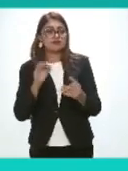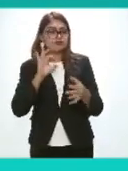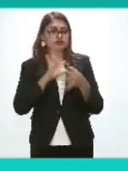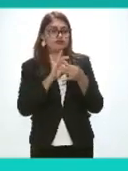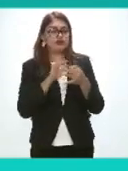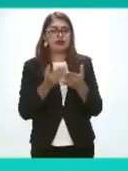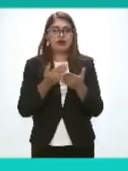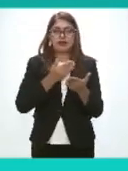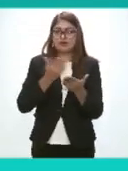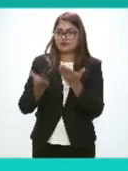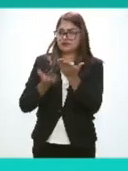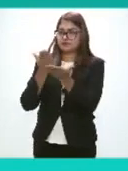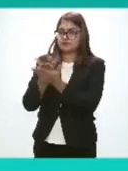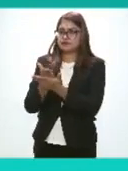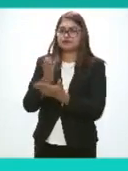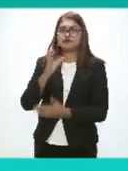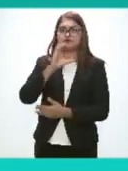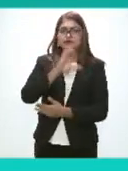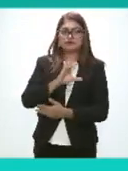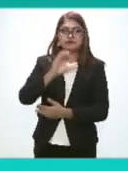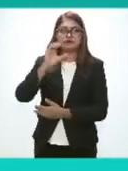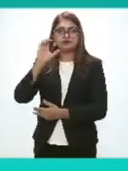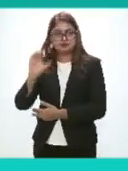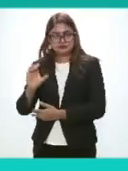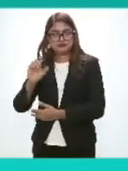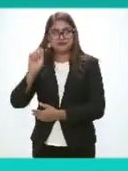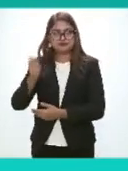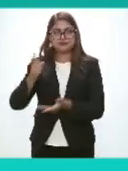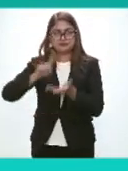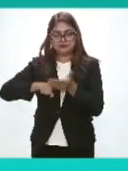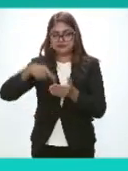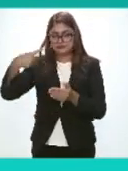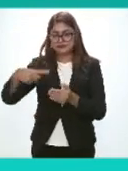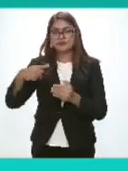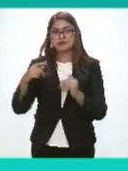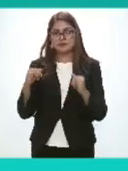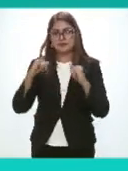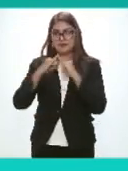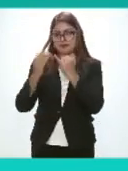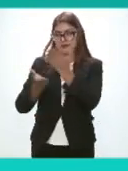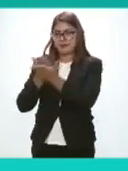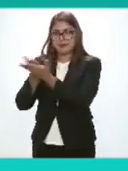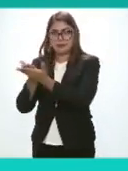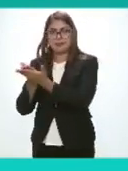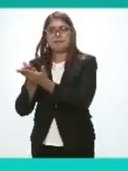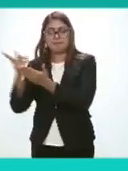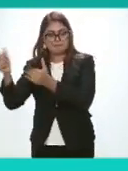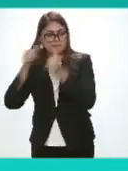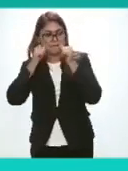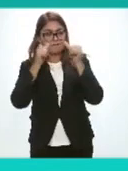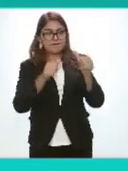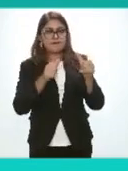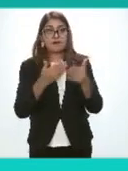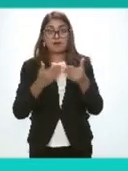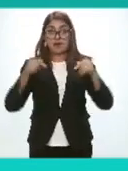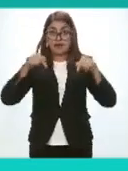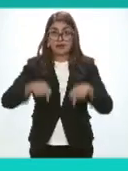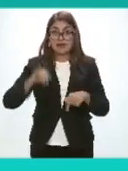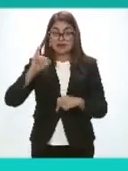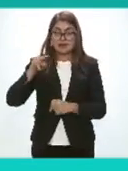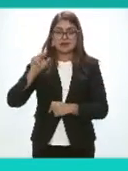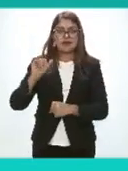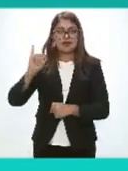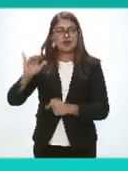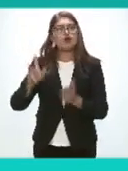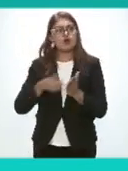controversia constitucional Interpuesta por este instituto Por lo que el INAI reitera Su